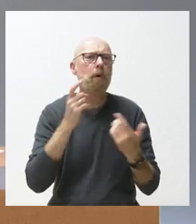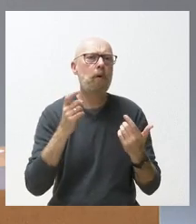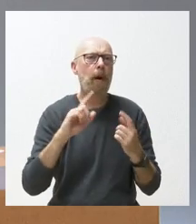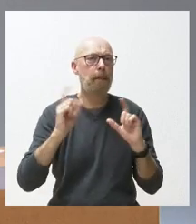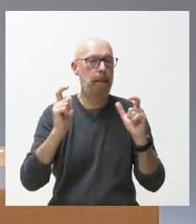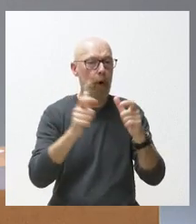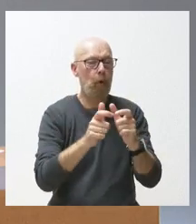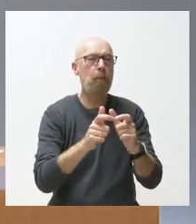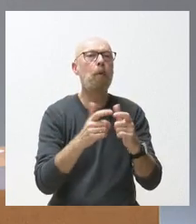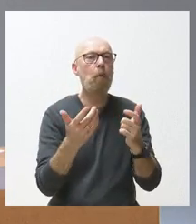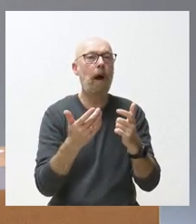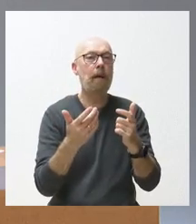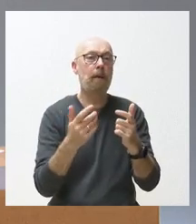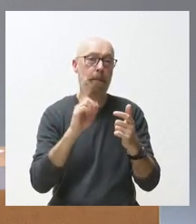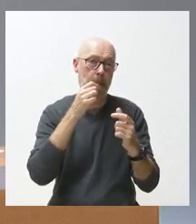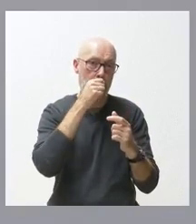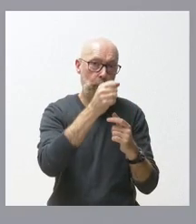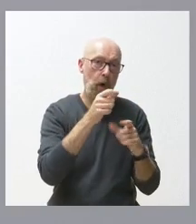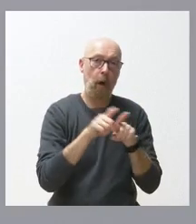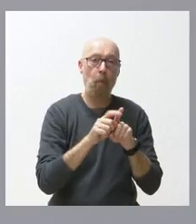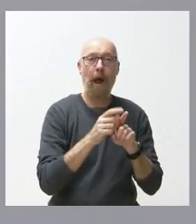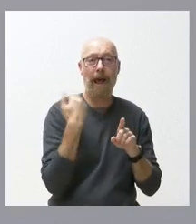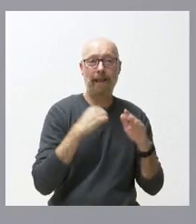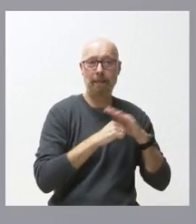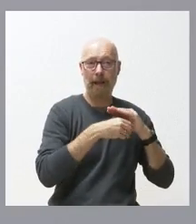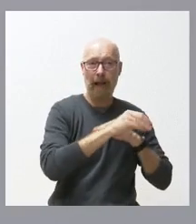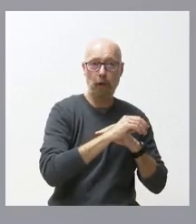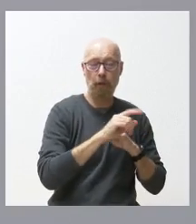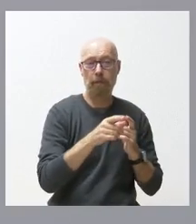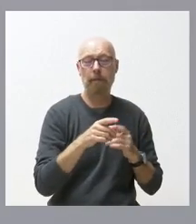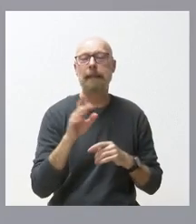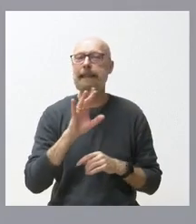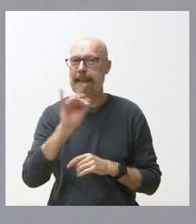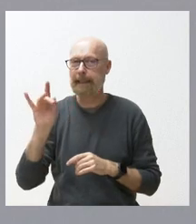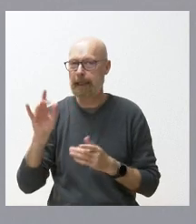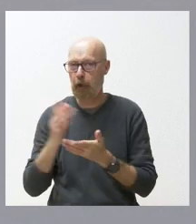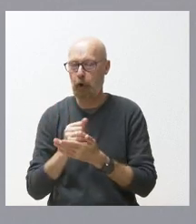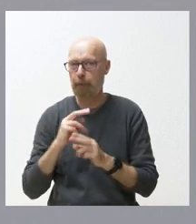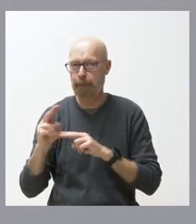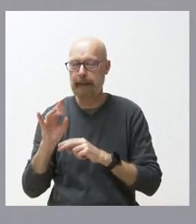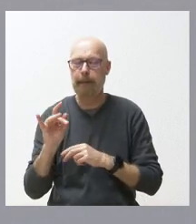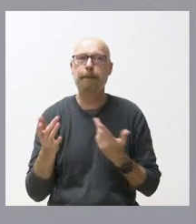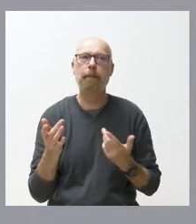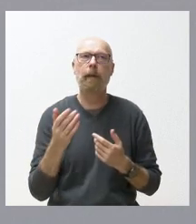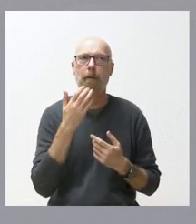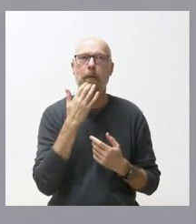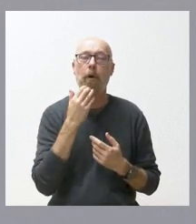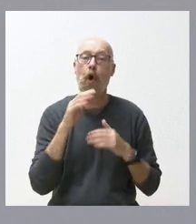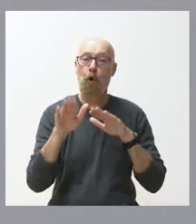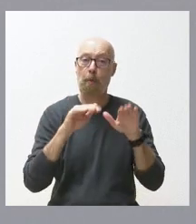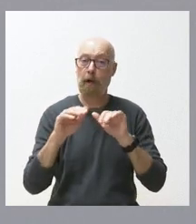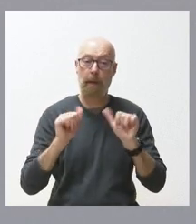como fue con el techo de gasto es el Partido Socialista gracias pues sí a todo sí a que la convocatoria será